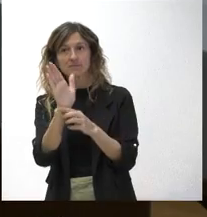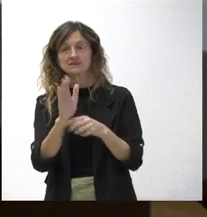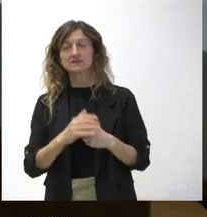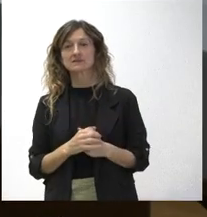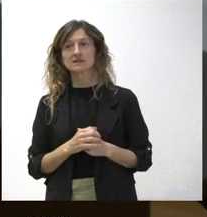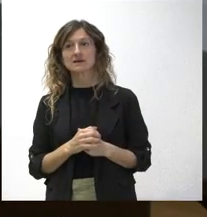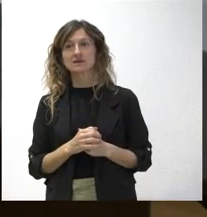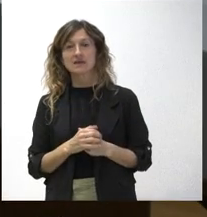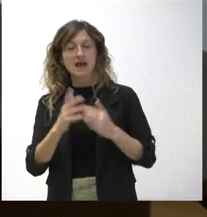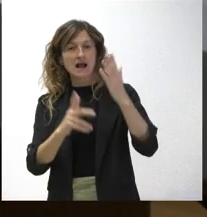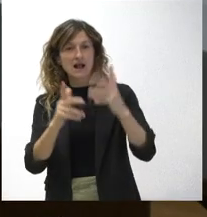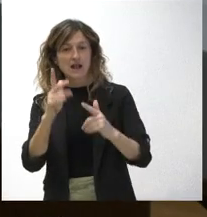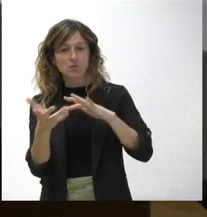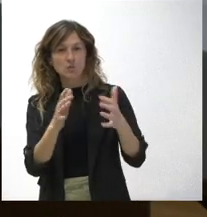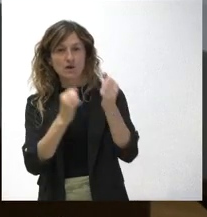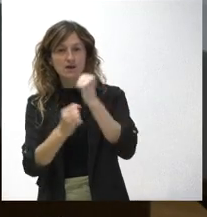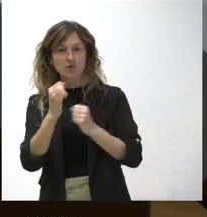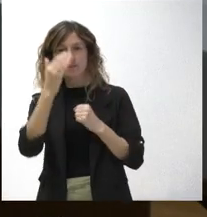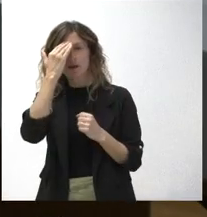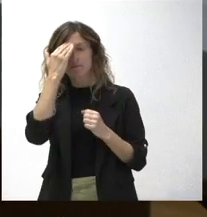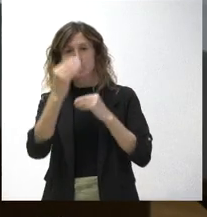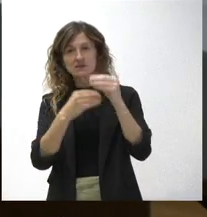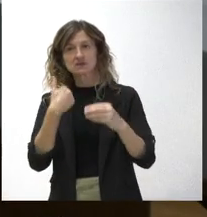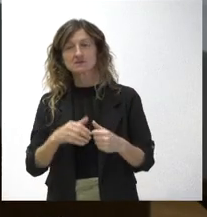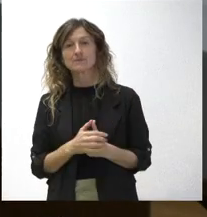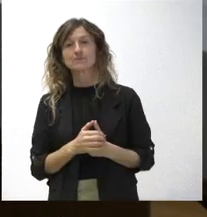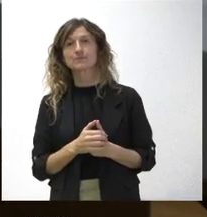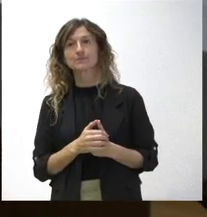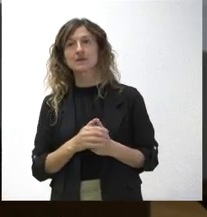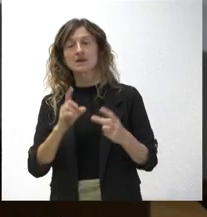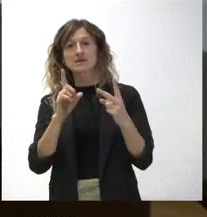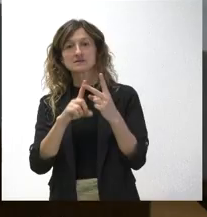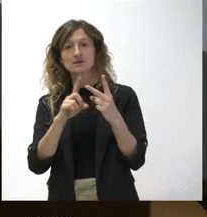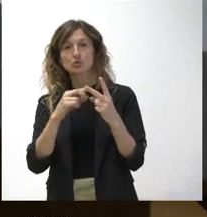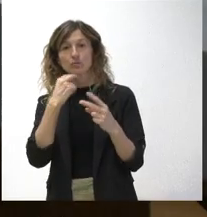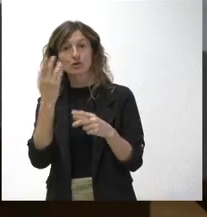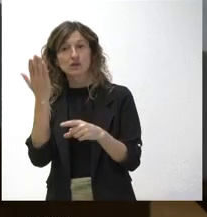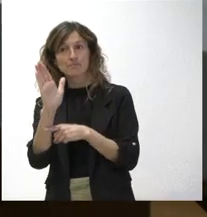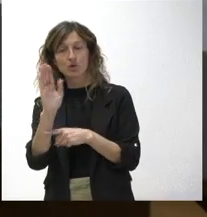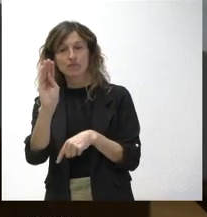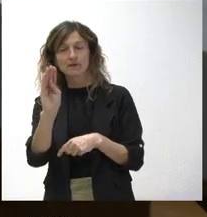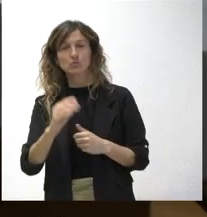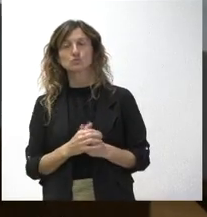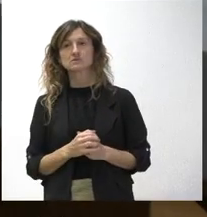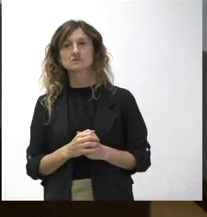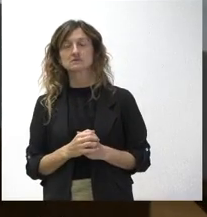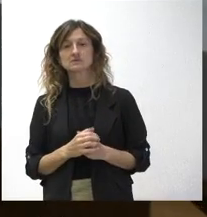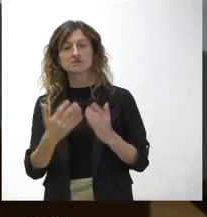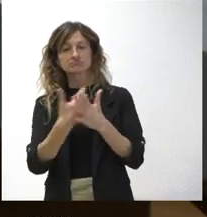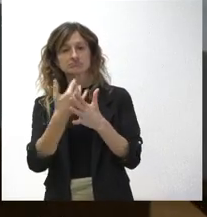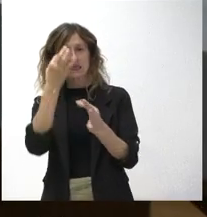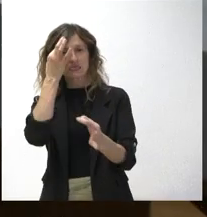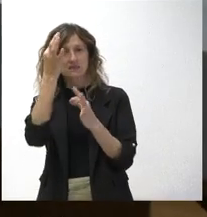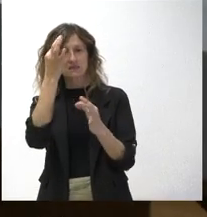se han hecho un cálculo económico, una memoria económica. Y luego al portavoz quería que nos detallara un poco más el acuerdo